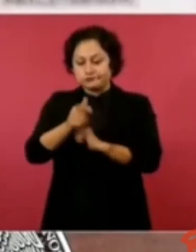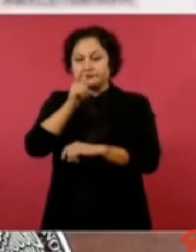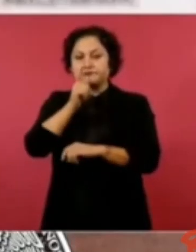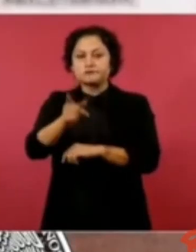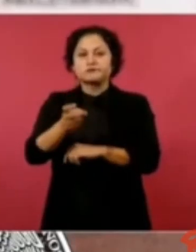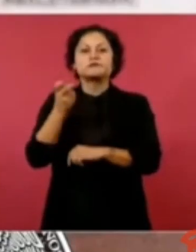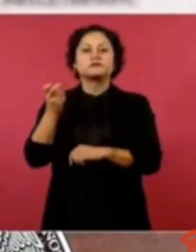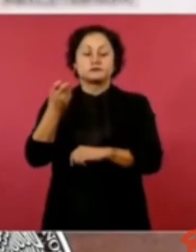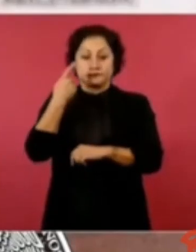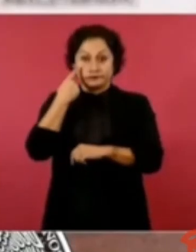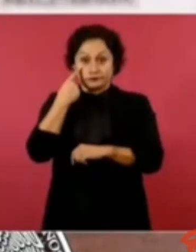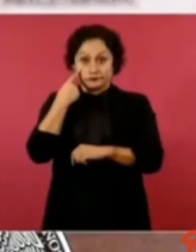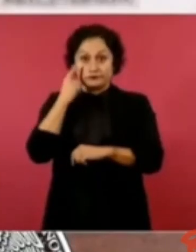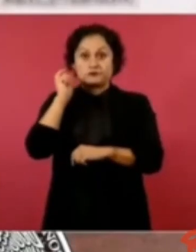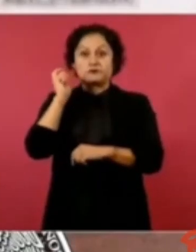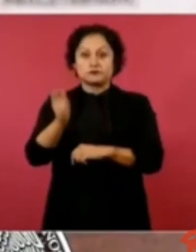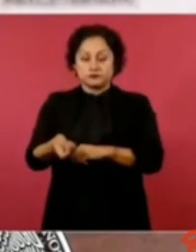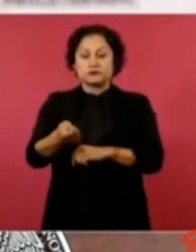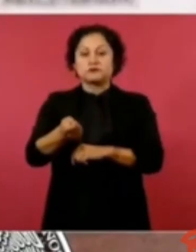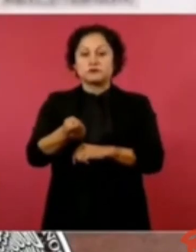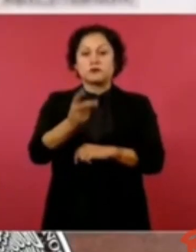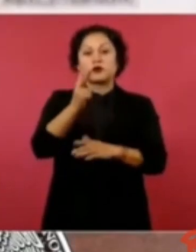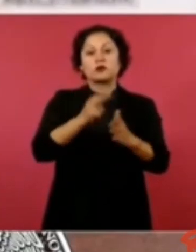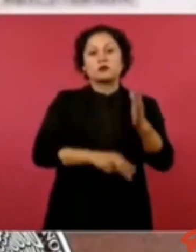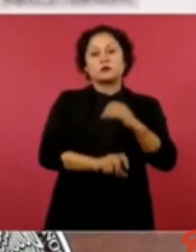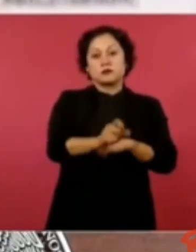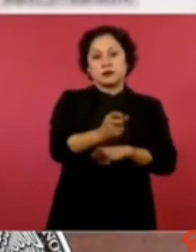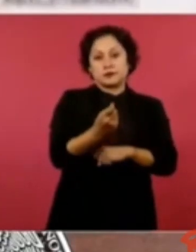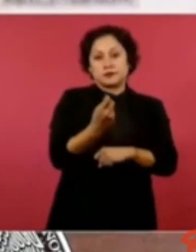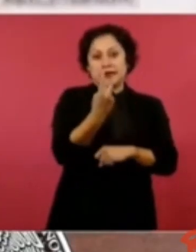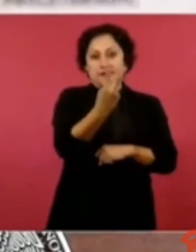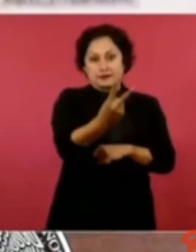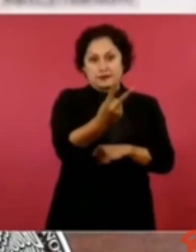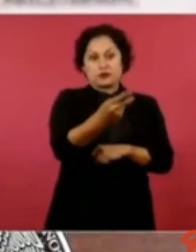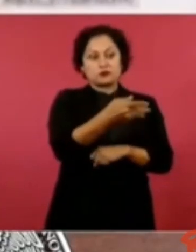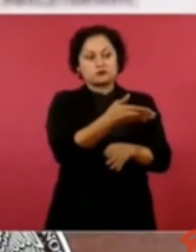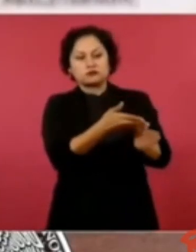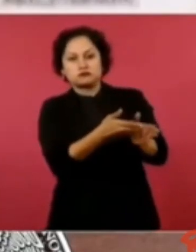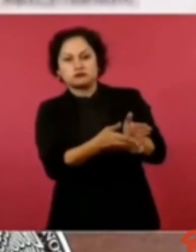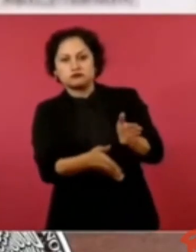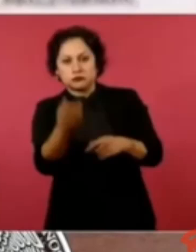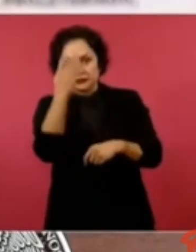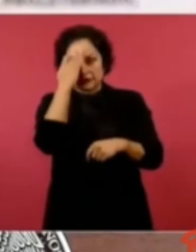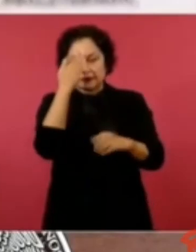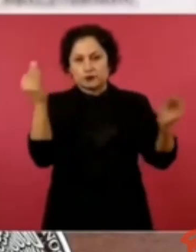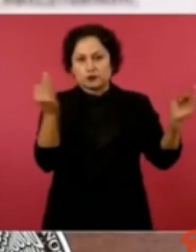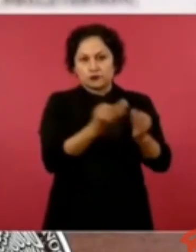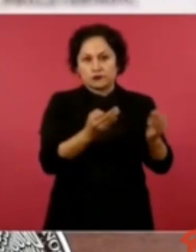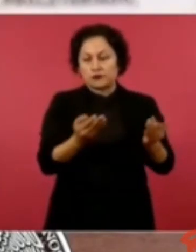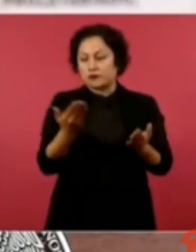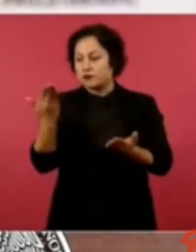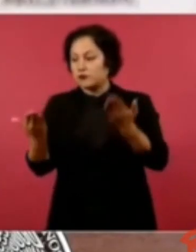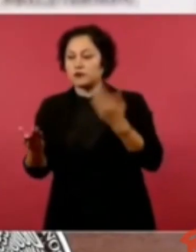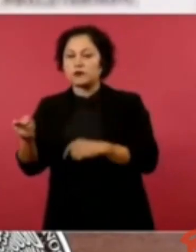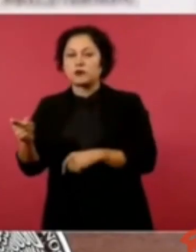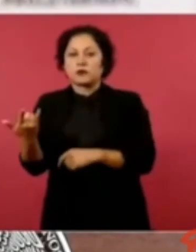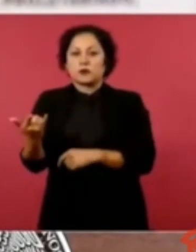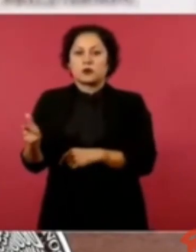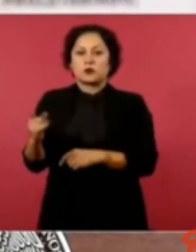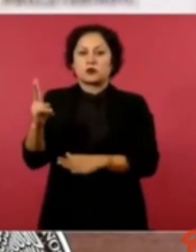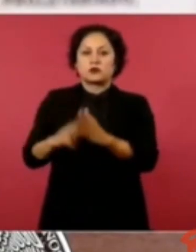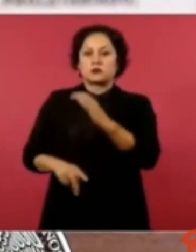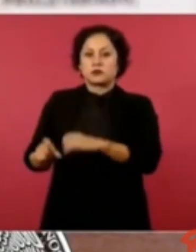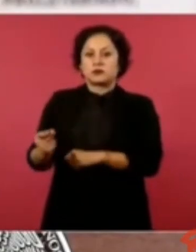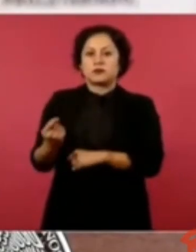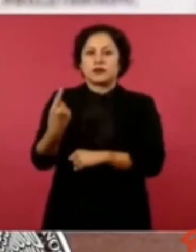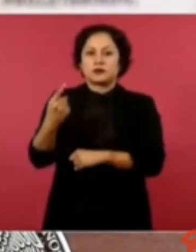se compara la generación hidroeléctrica de 2022, que es época invernal, con la de julio de 2021, en verano,